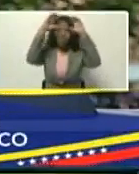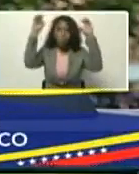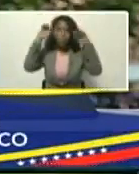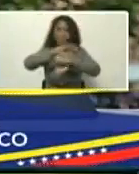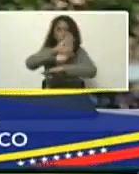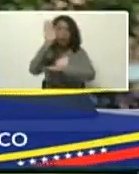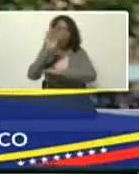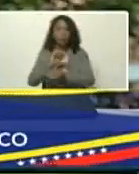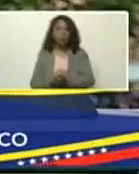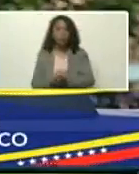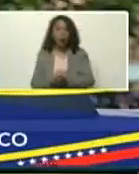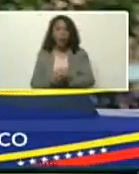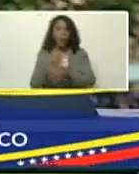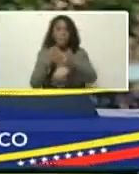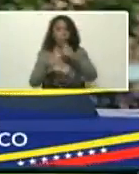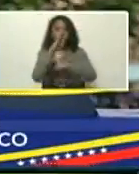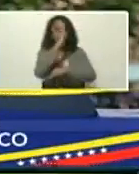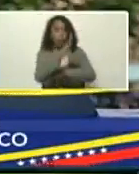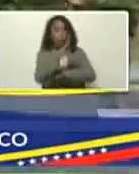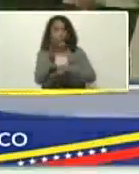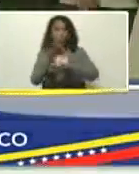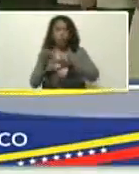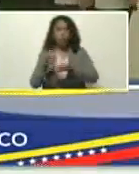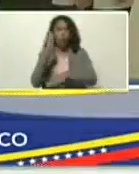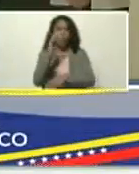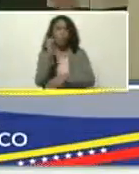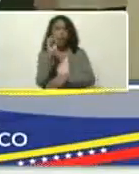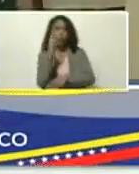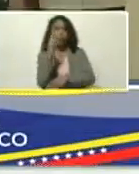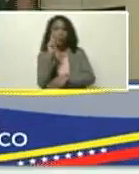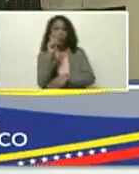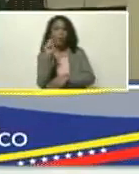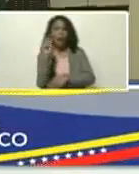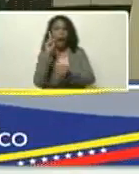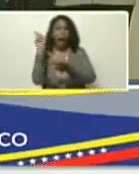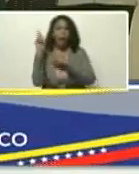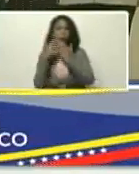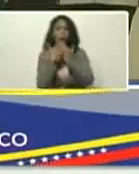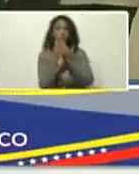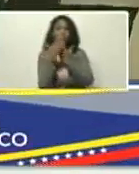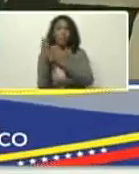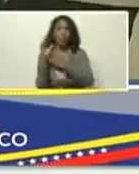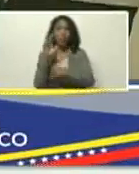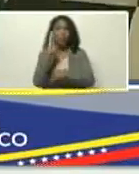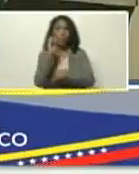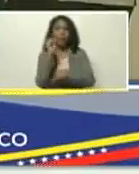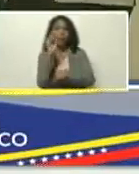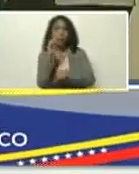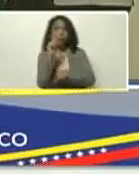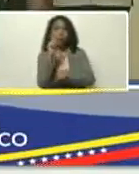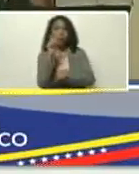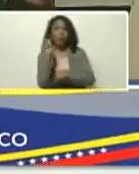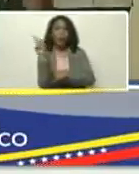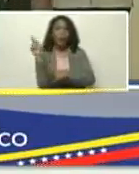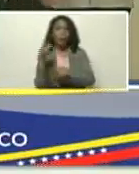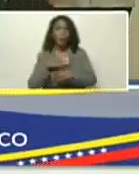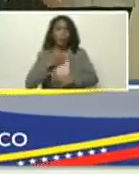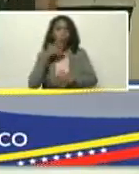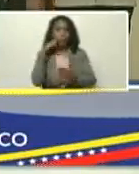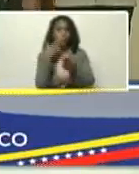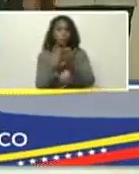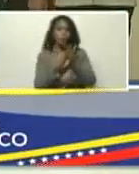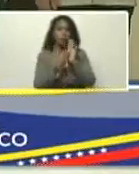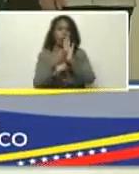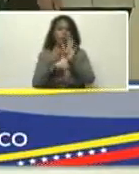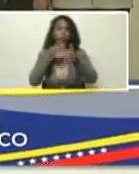directo, al municipio, Baruta, allá están, los vecinos, de Baruta, para que, presentar,